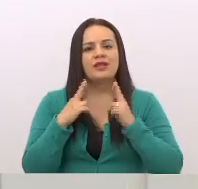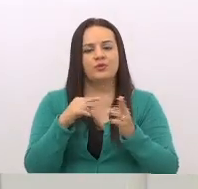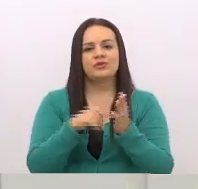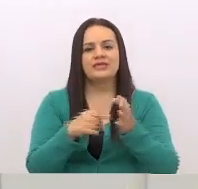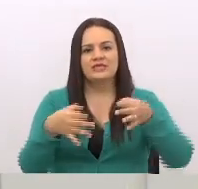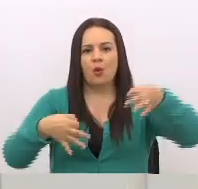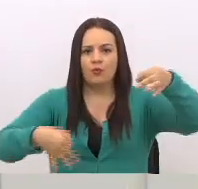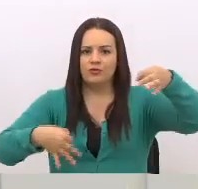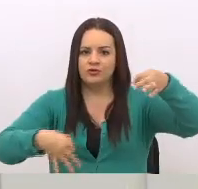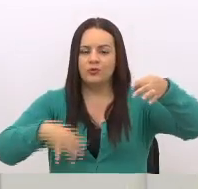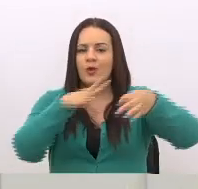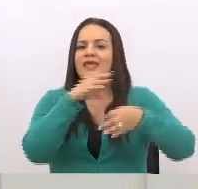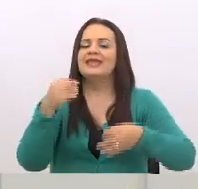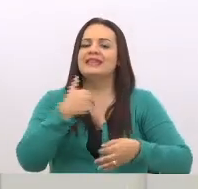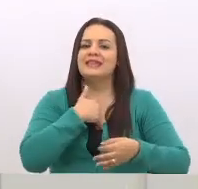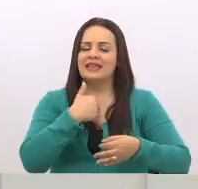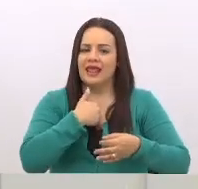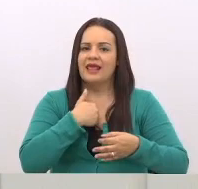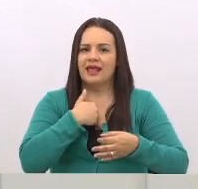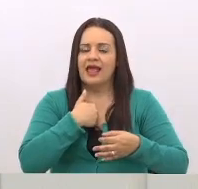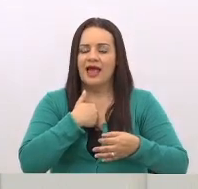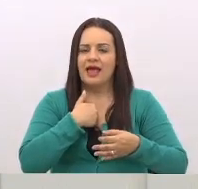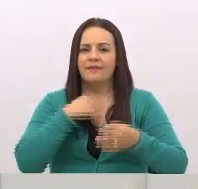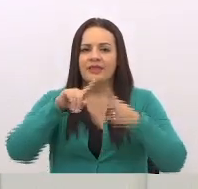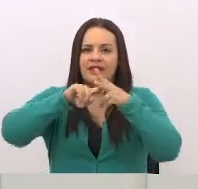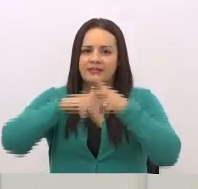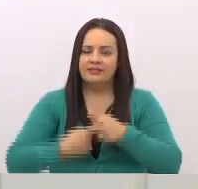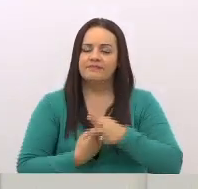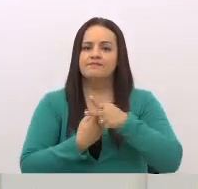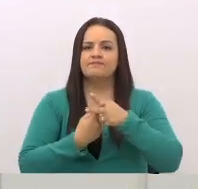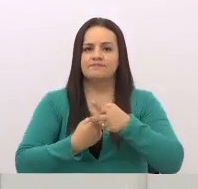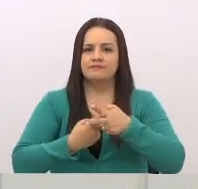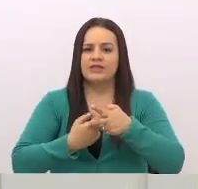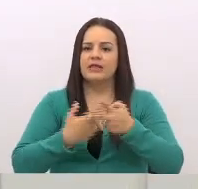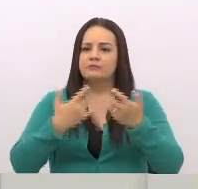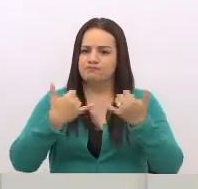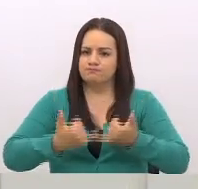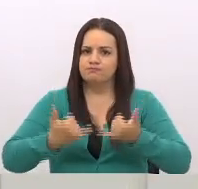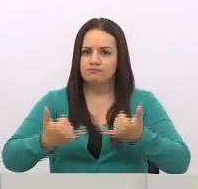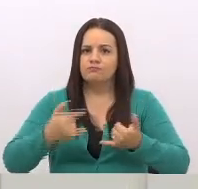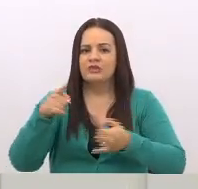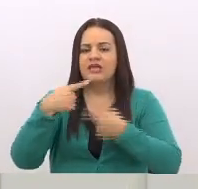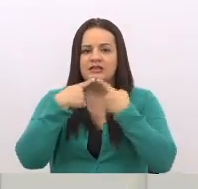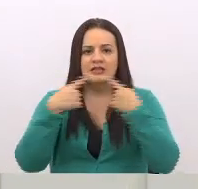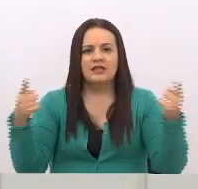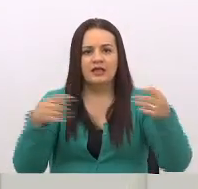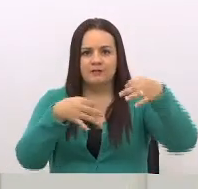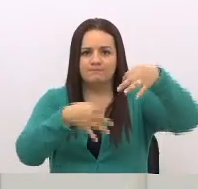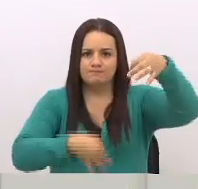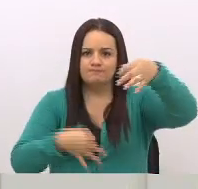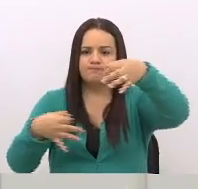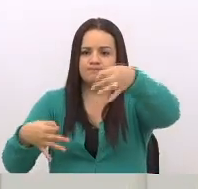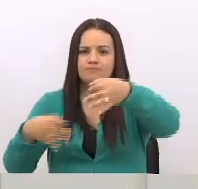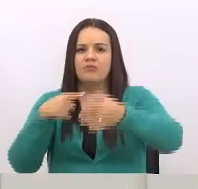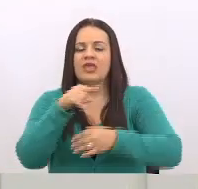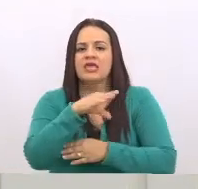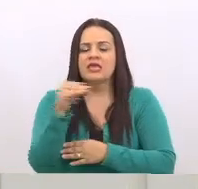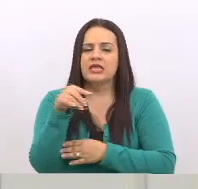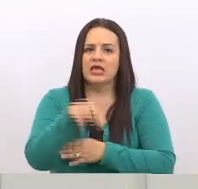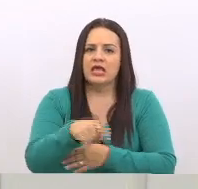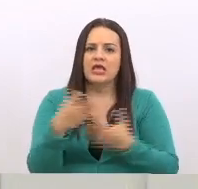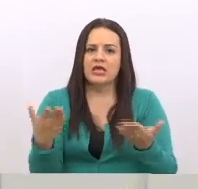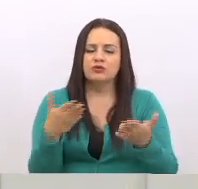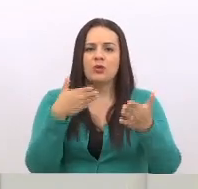sobre todo que detenga la entrada en vigencia de esas declaraciones, que claramente son una aberración a